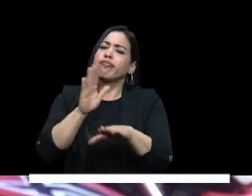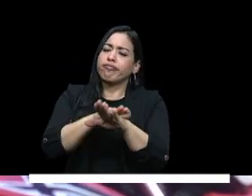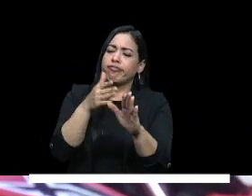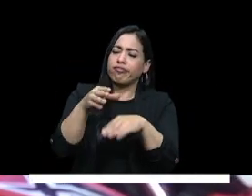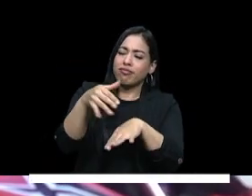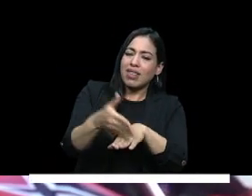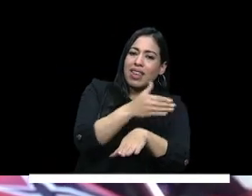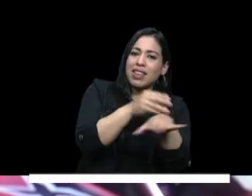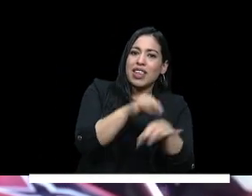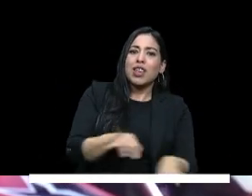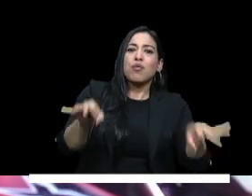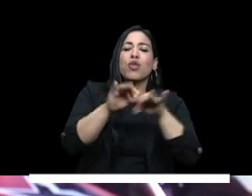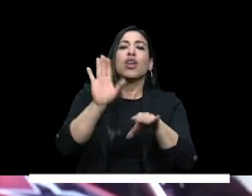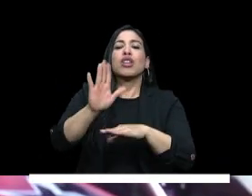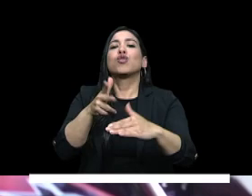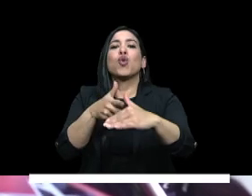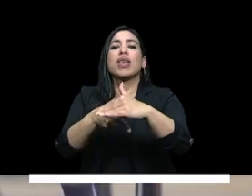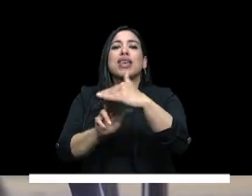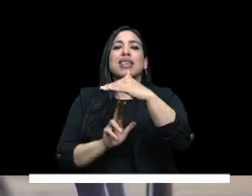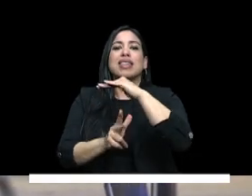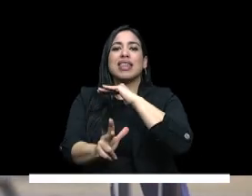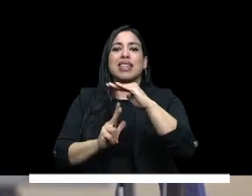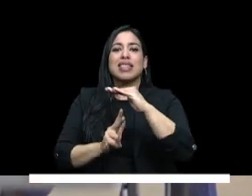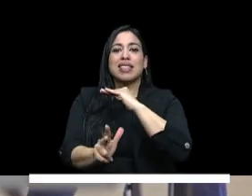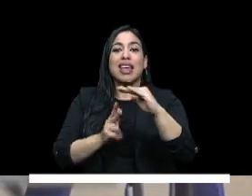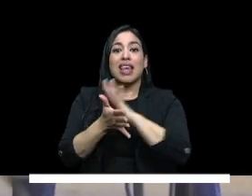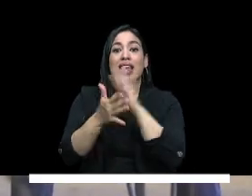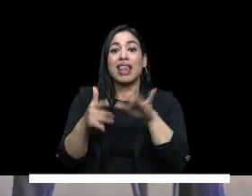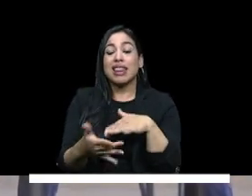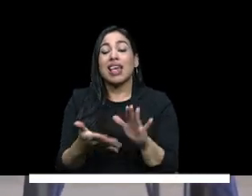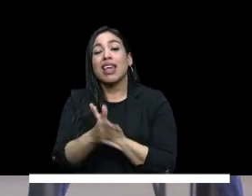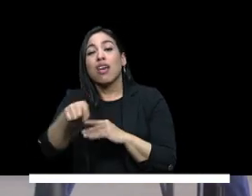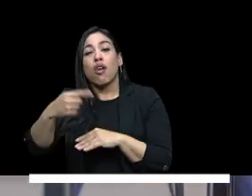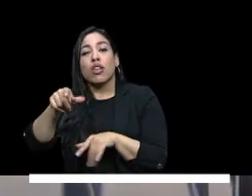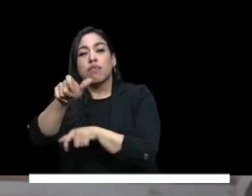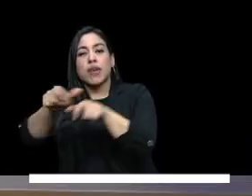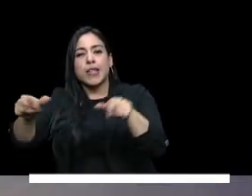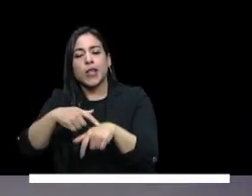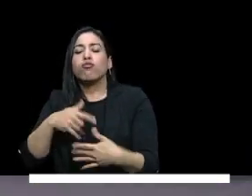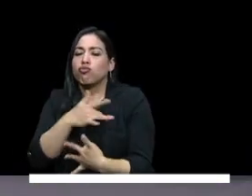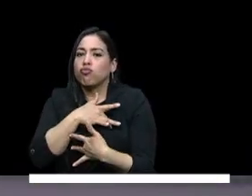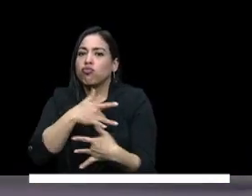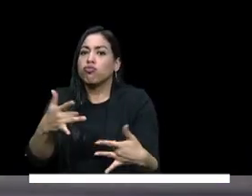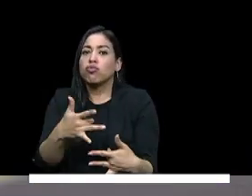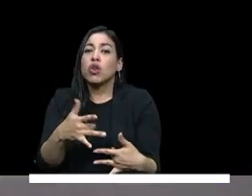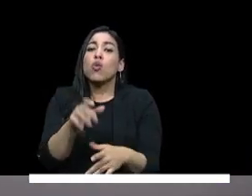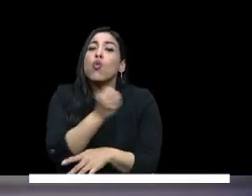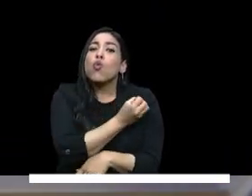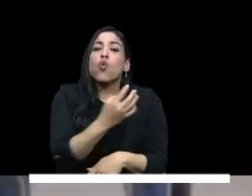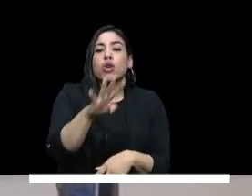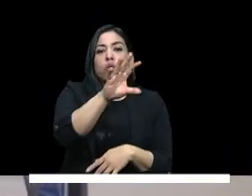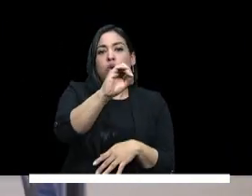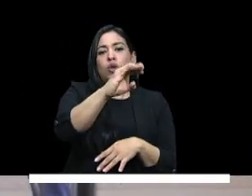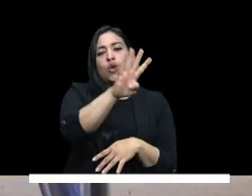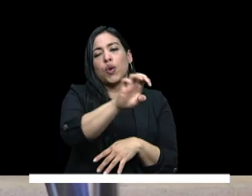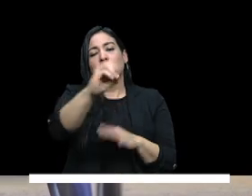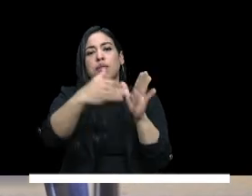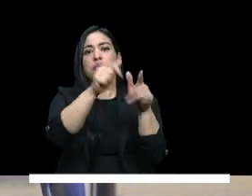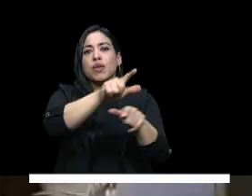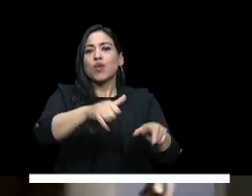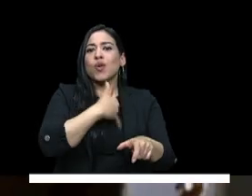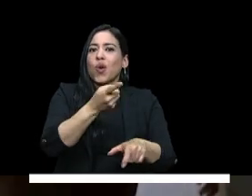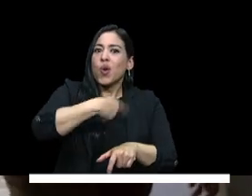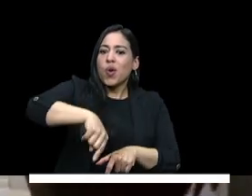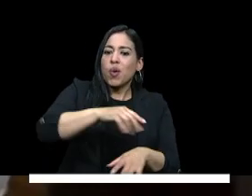la pena mencionar que a través del ICTEX y en un ejercicio de humanización de la entidad hemos ofrecido a más de 90 mil jóvenes la